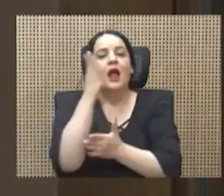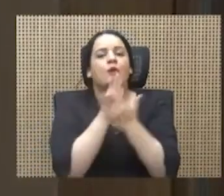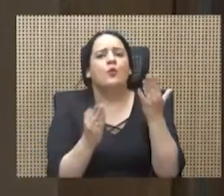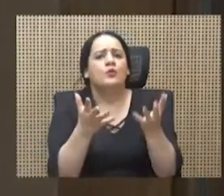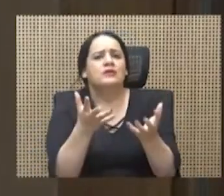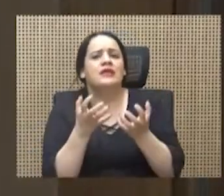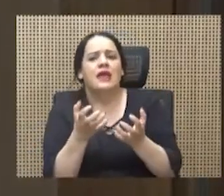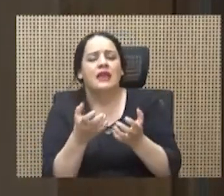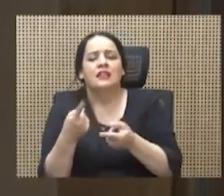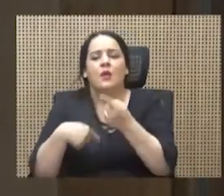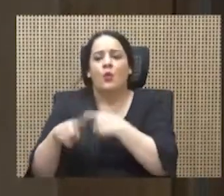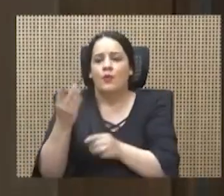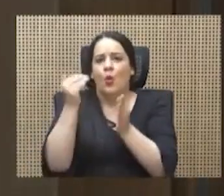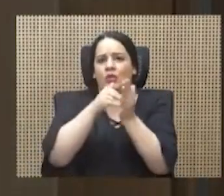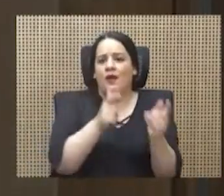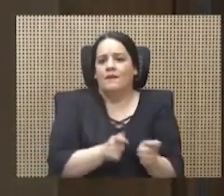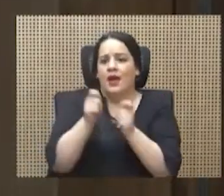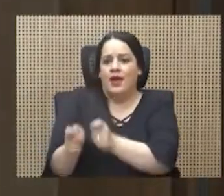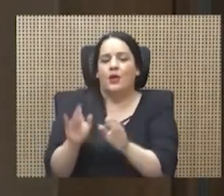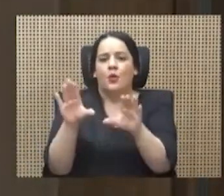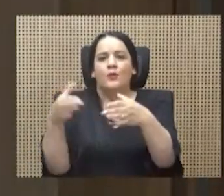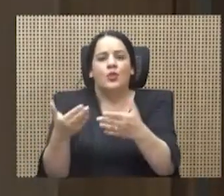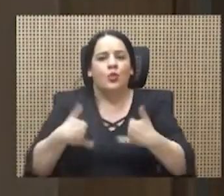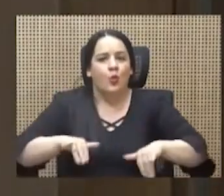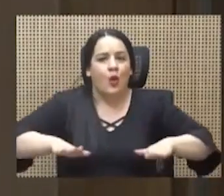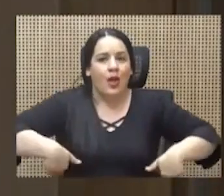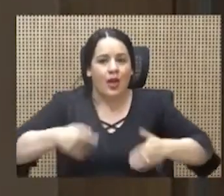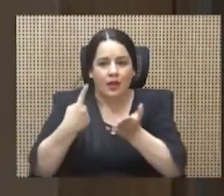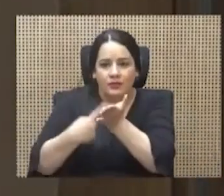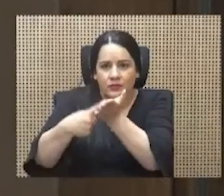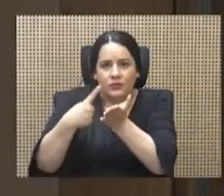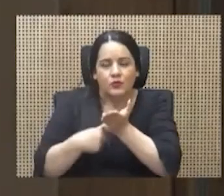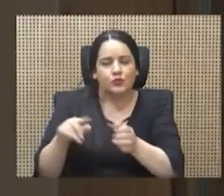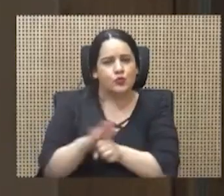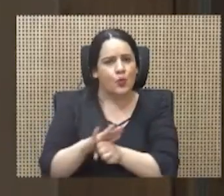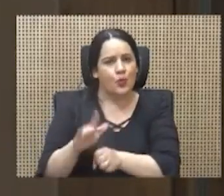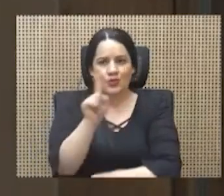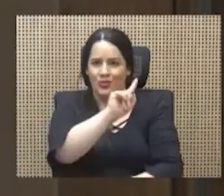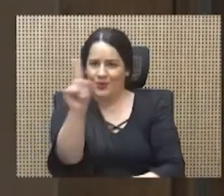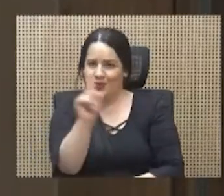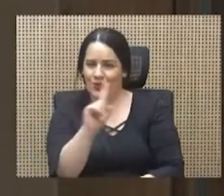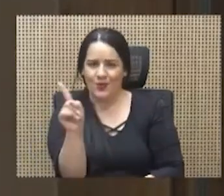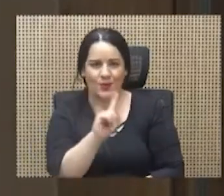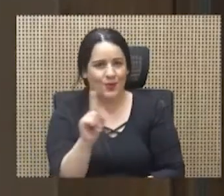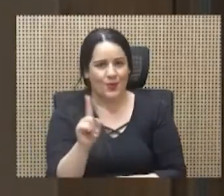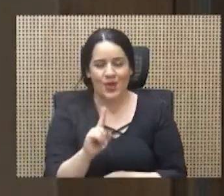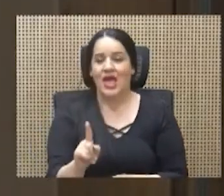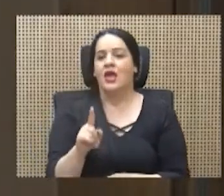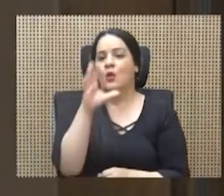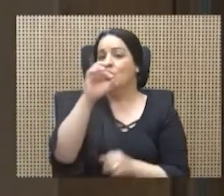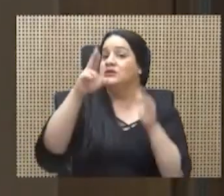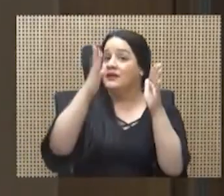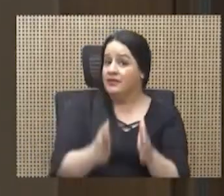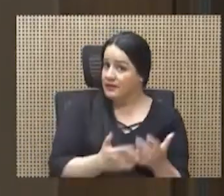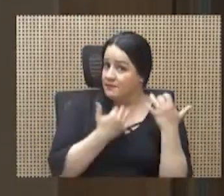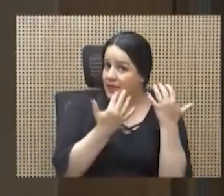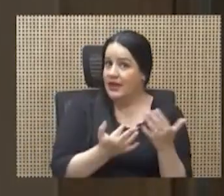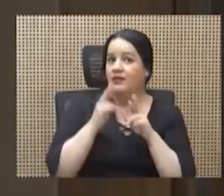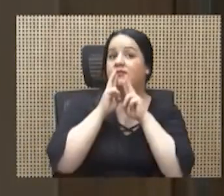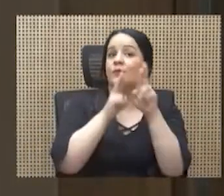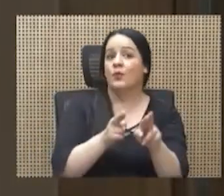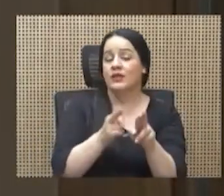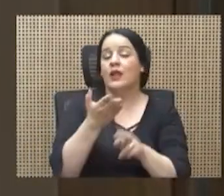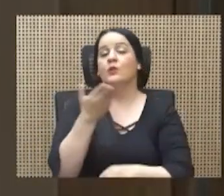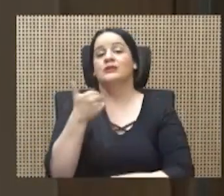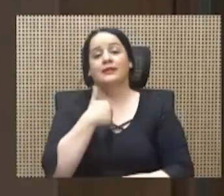quieren devolverlos a comisión porque no se han discutido lo suficiente. No, señores. Los costarricenses esperan respuestas. Y los que